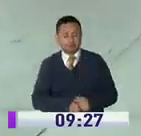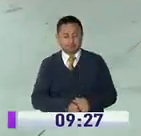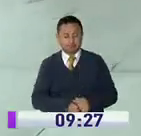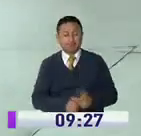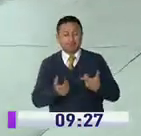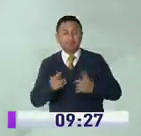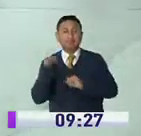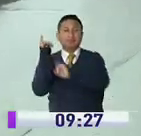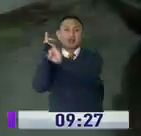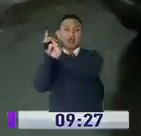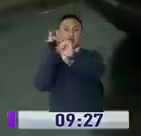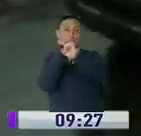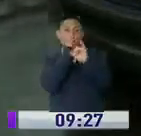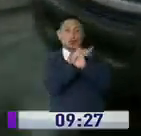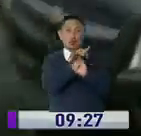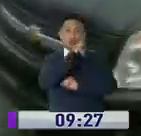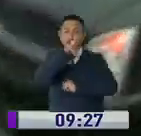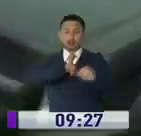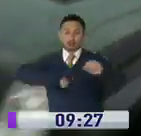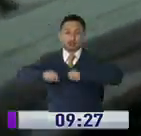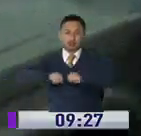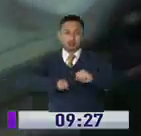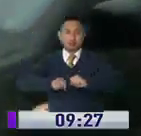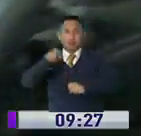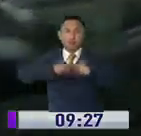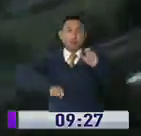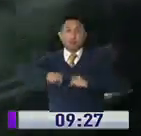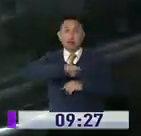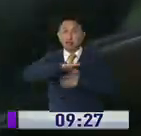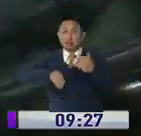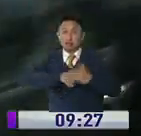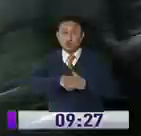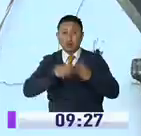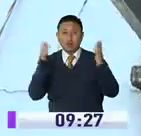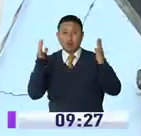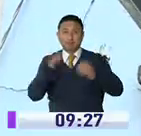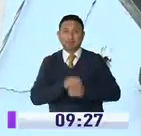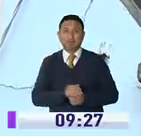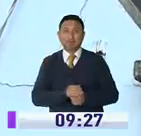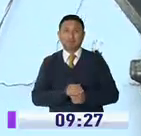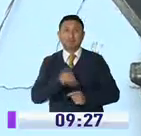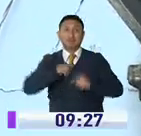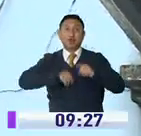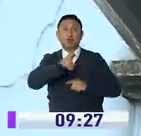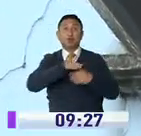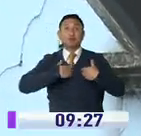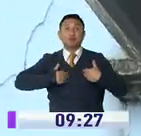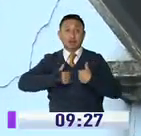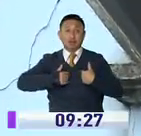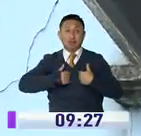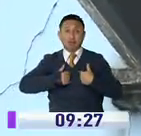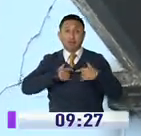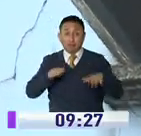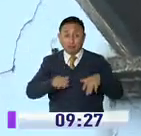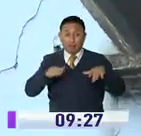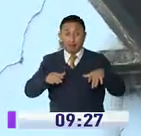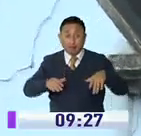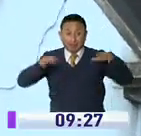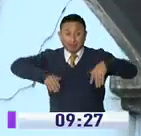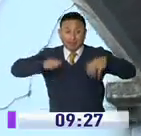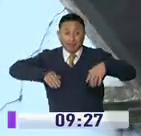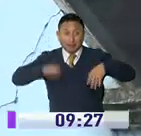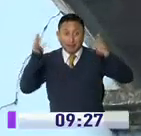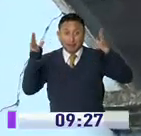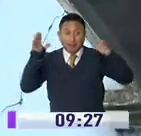trabajo interinstitucional de los uniformados es aplaudido y elogiado por más de una familia. Incluso algunos sacan a sus mascotas para